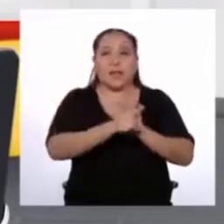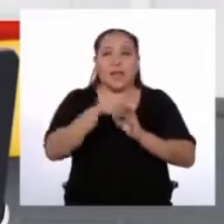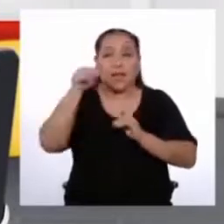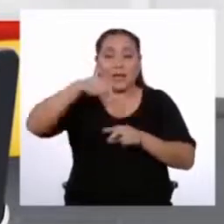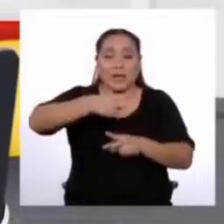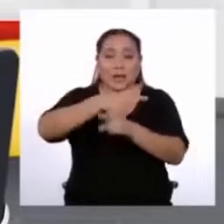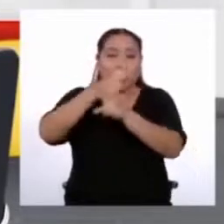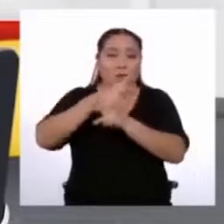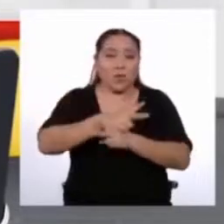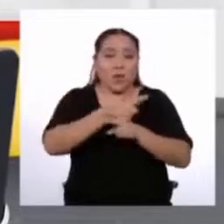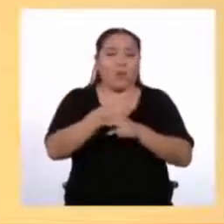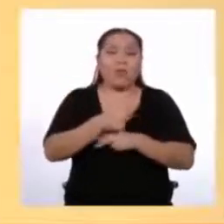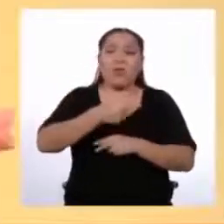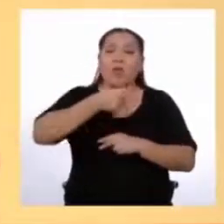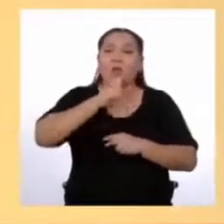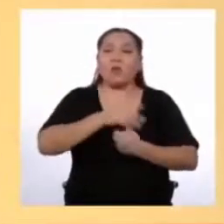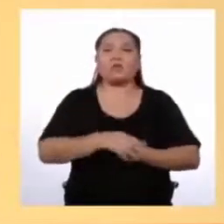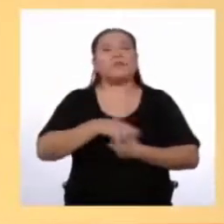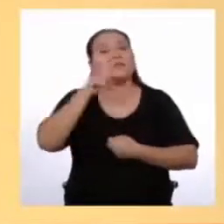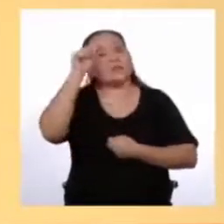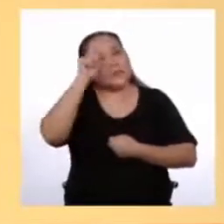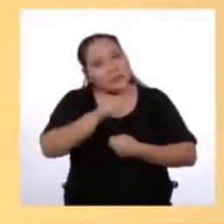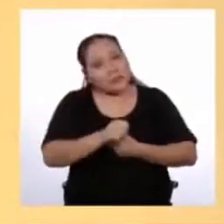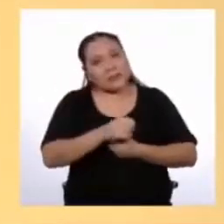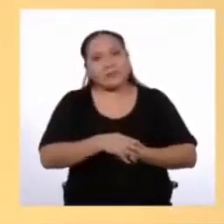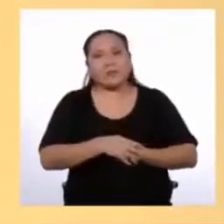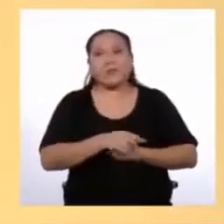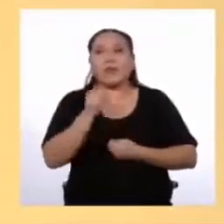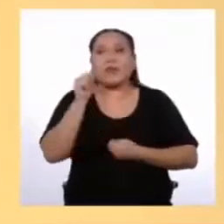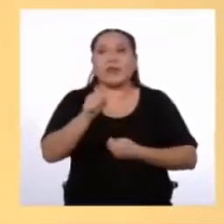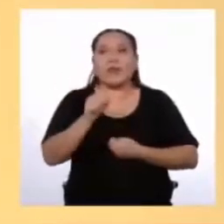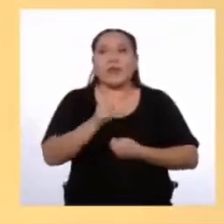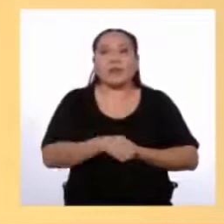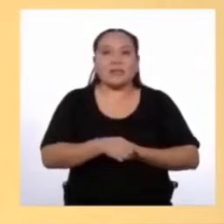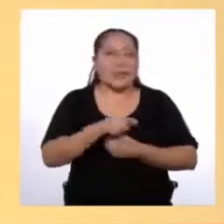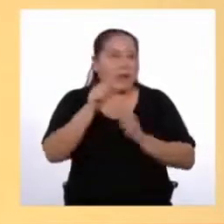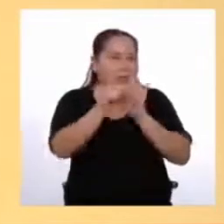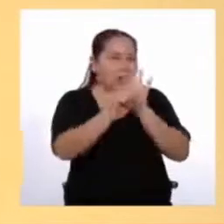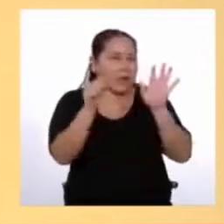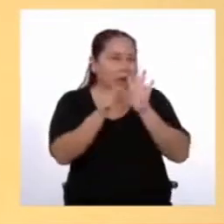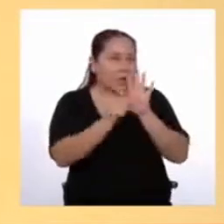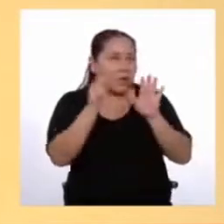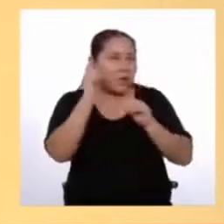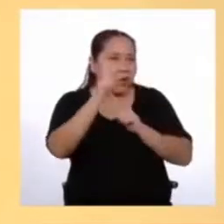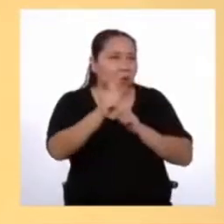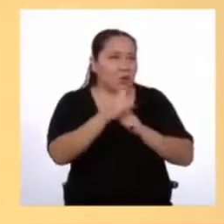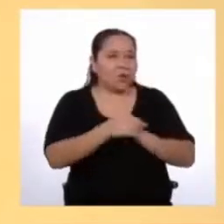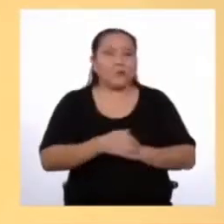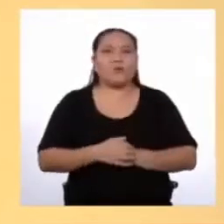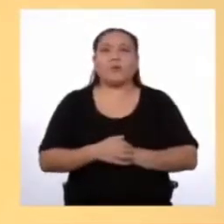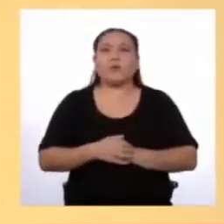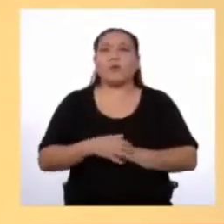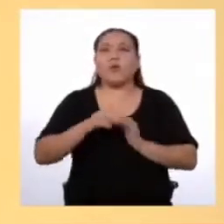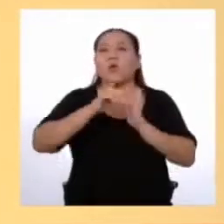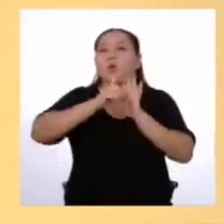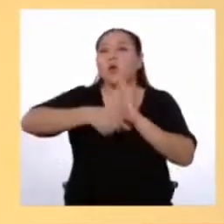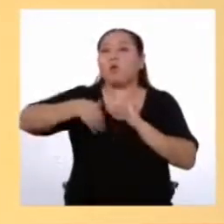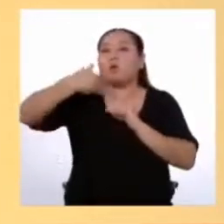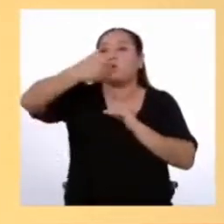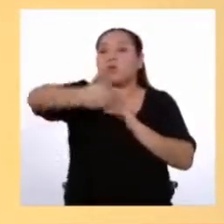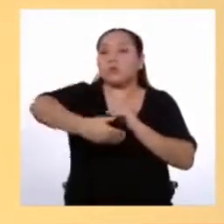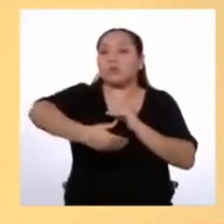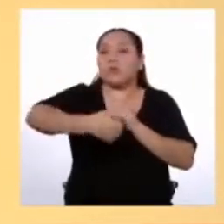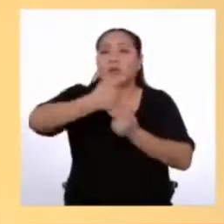cuidado del agua Así es, y este llega a ser el artículo 1 Luego está la que